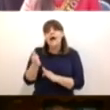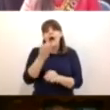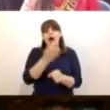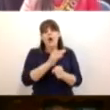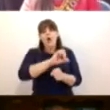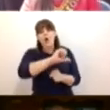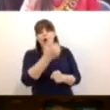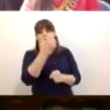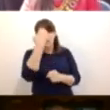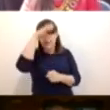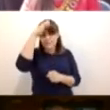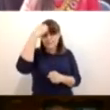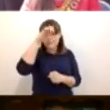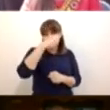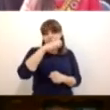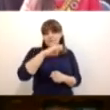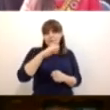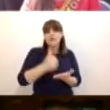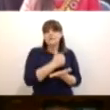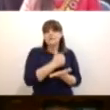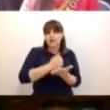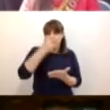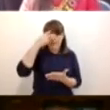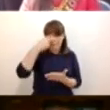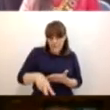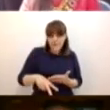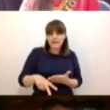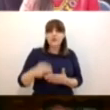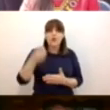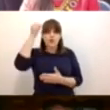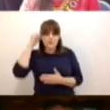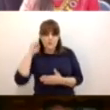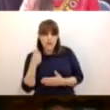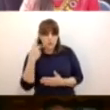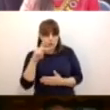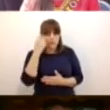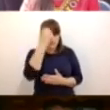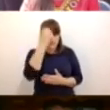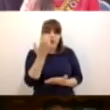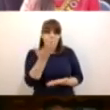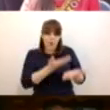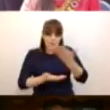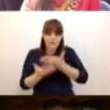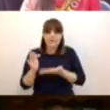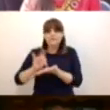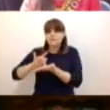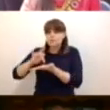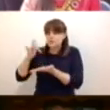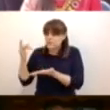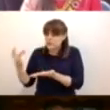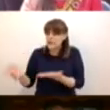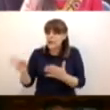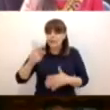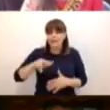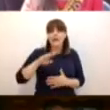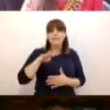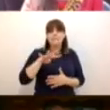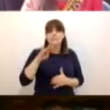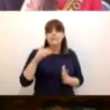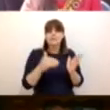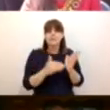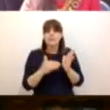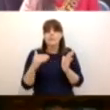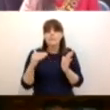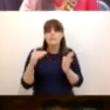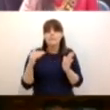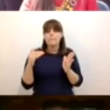experiencias, tanto en la Ciudad de México como Sinaloa. Y obviamente agradecer a más de 19 mil personas que se